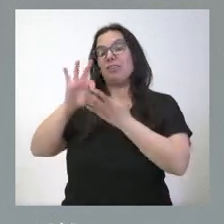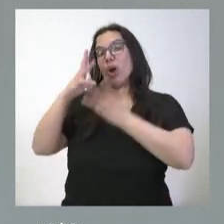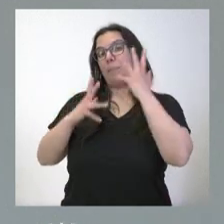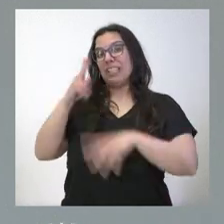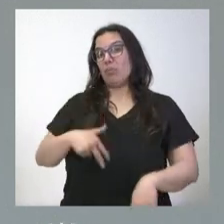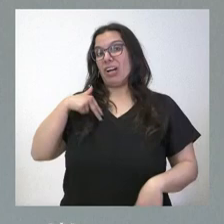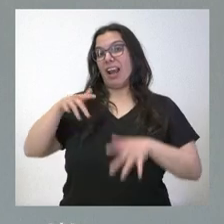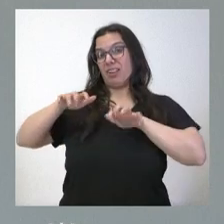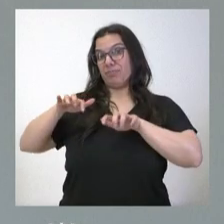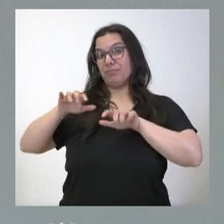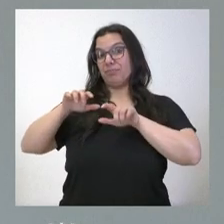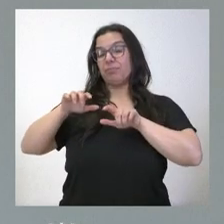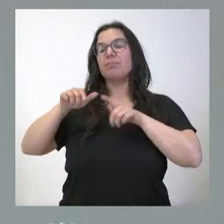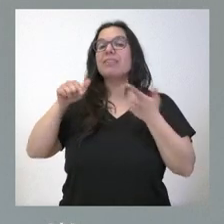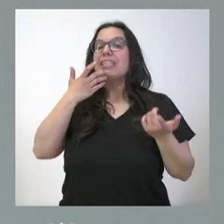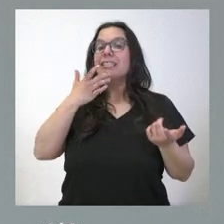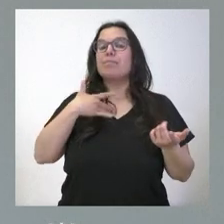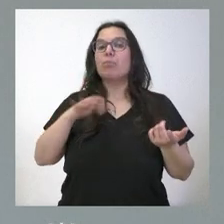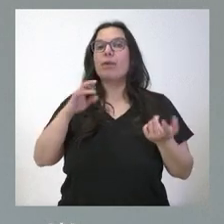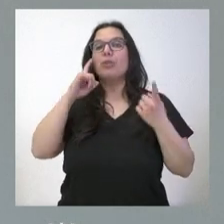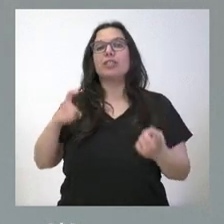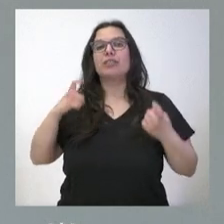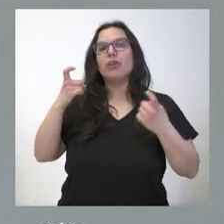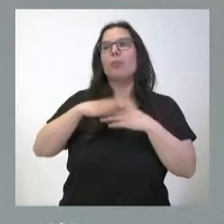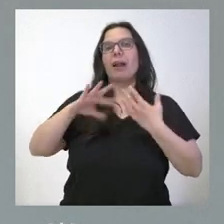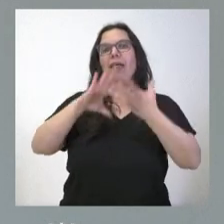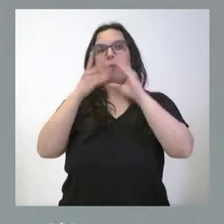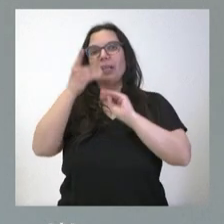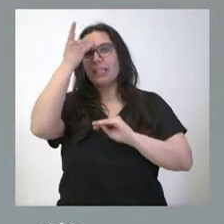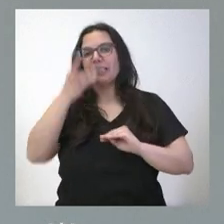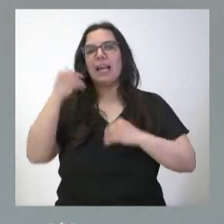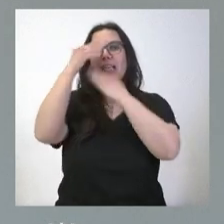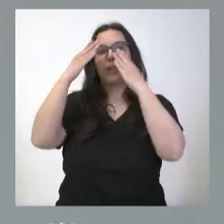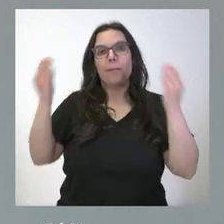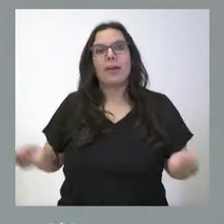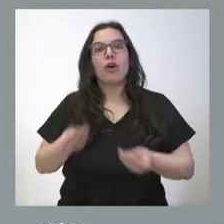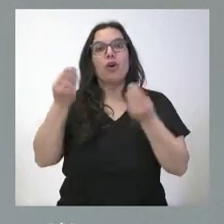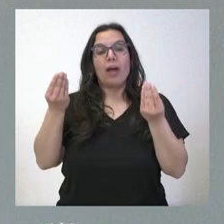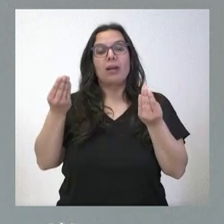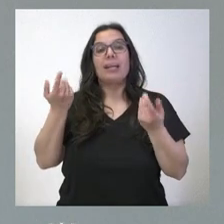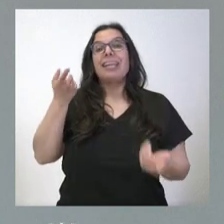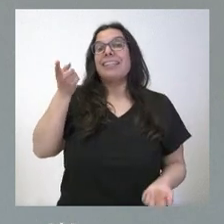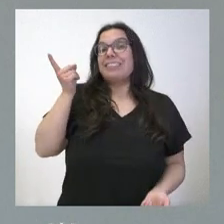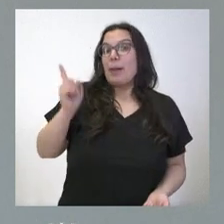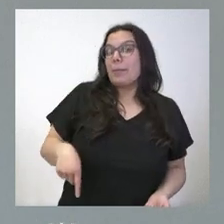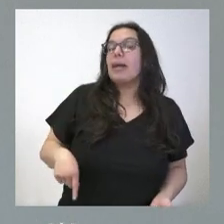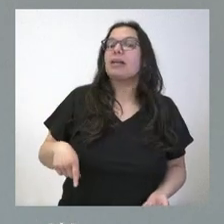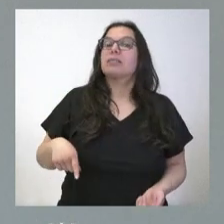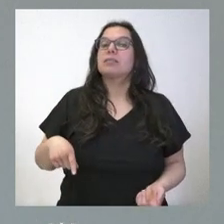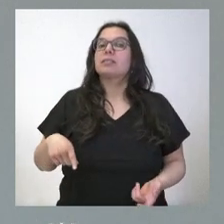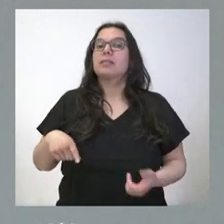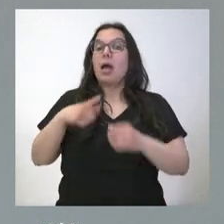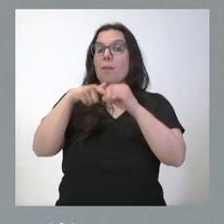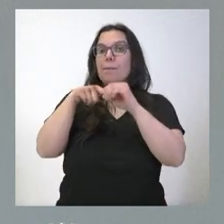general si somos capaces de hacer un esfuerzo de digitalización de mejora de la atención y a la vez sin que reduzcamos el número de